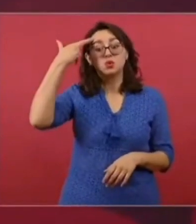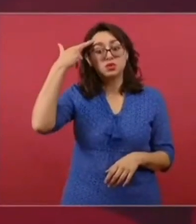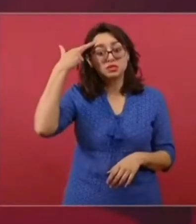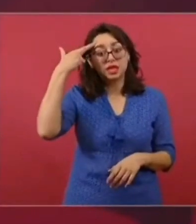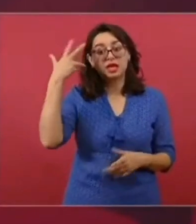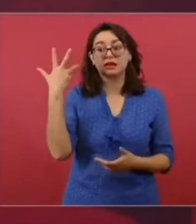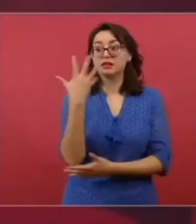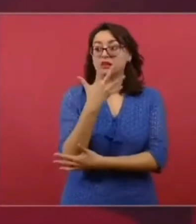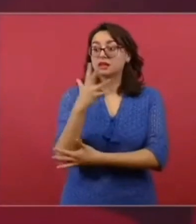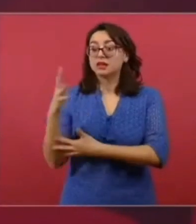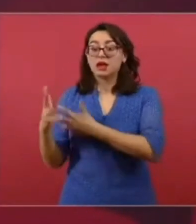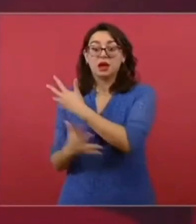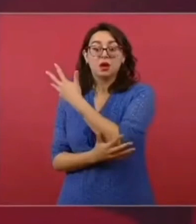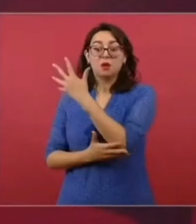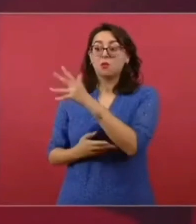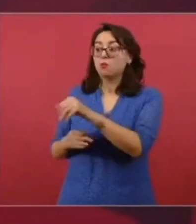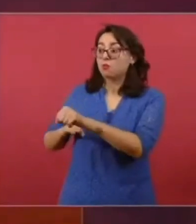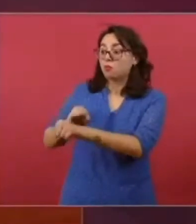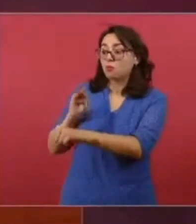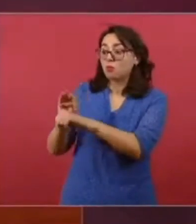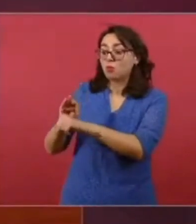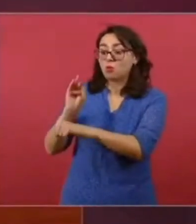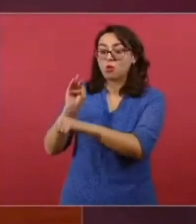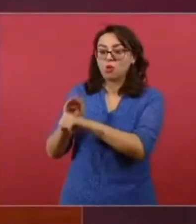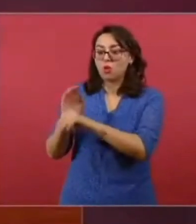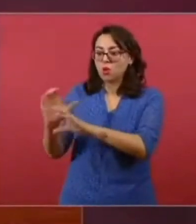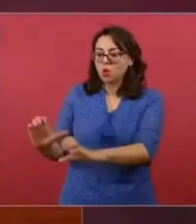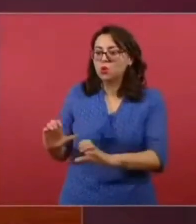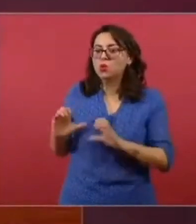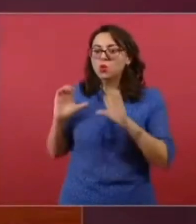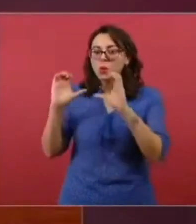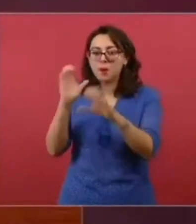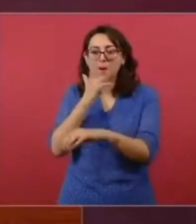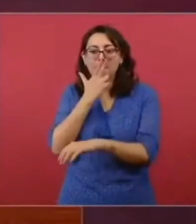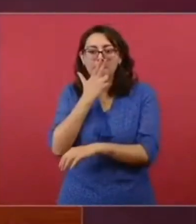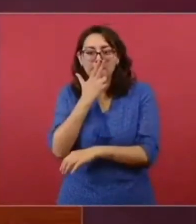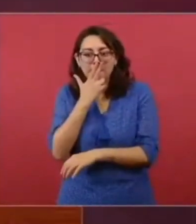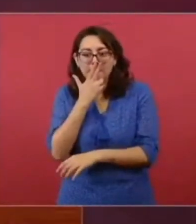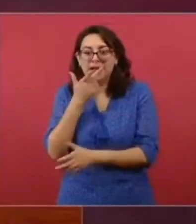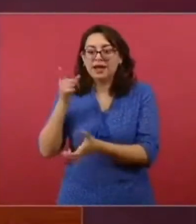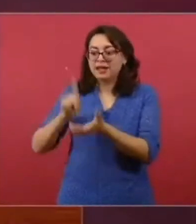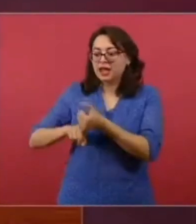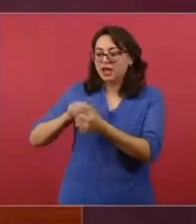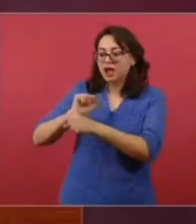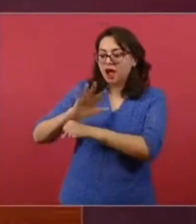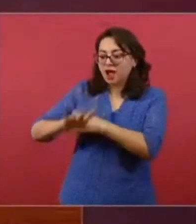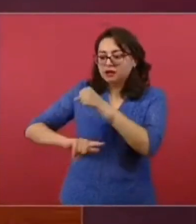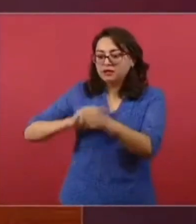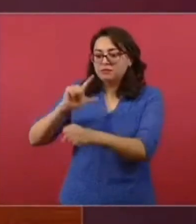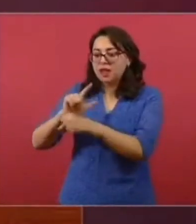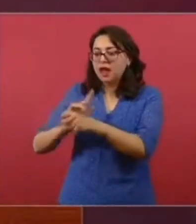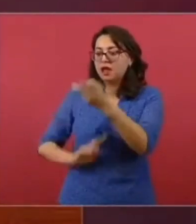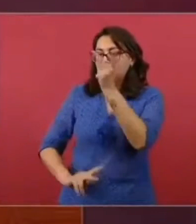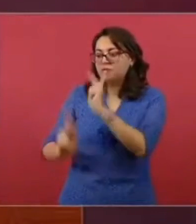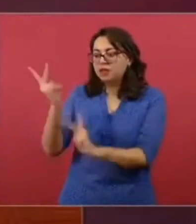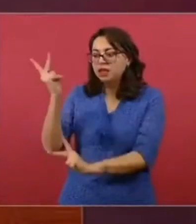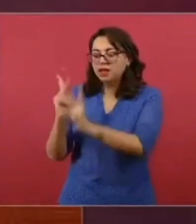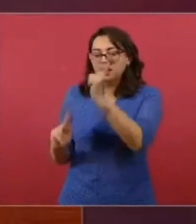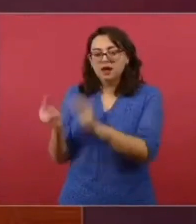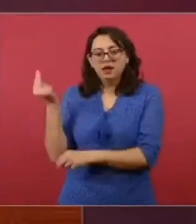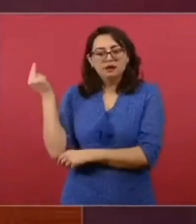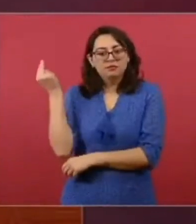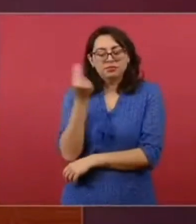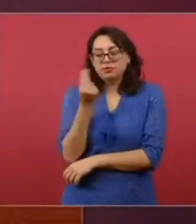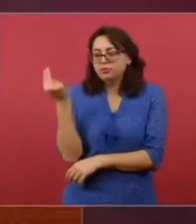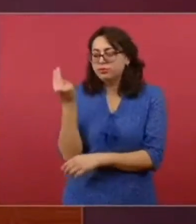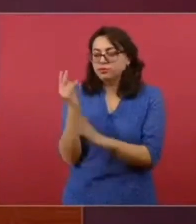objeto es la conservación, el cuidado de determinada flora y fauna del espacio y del lugar. En